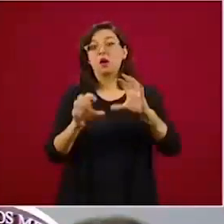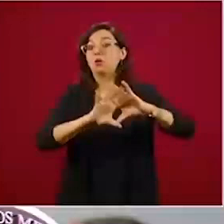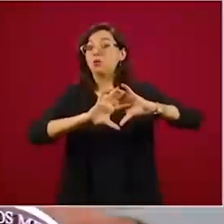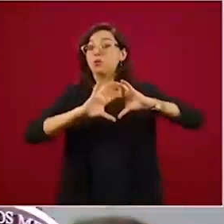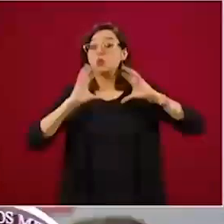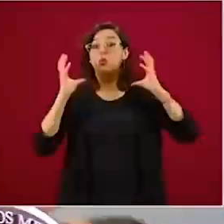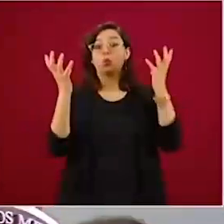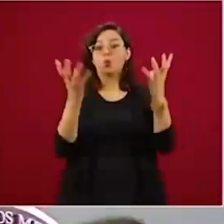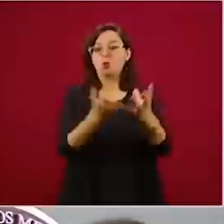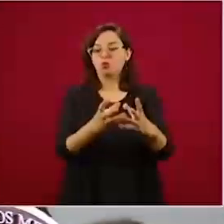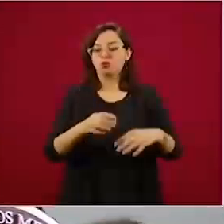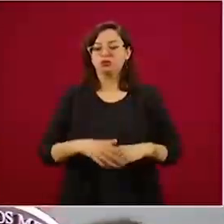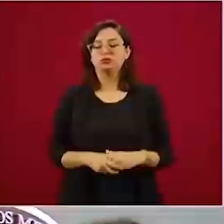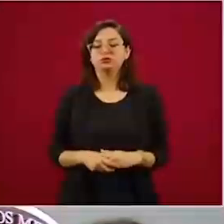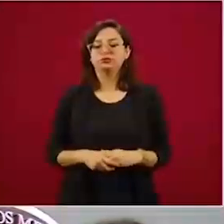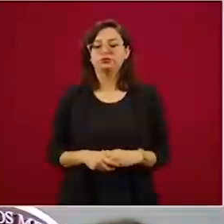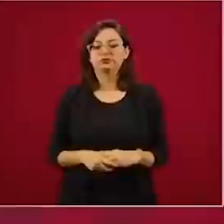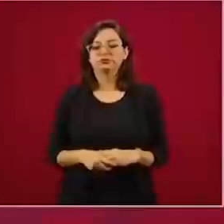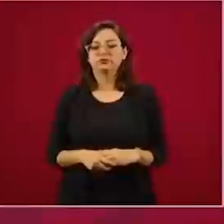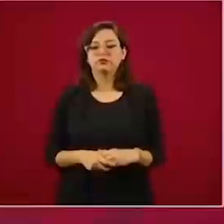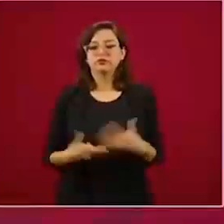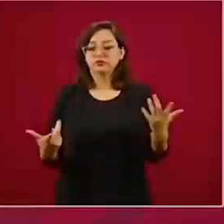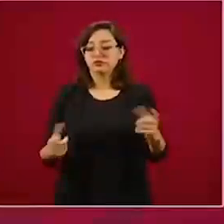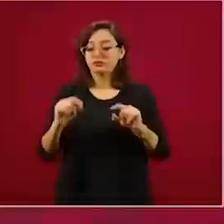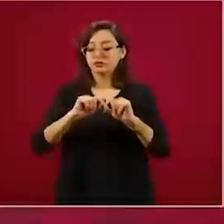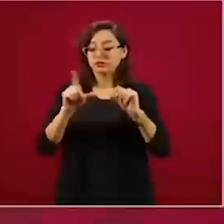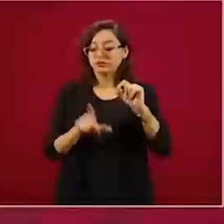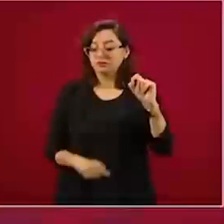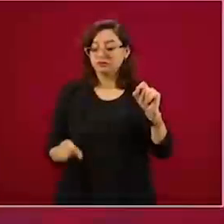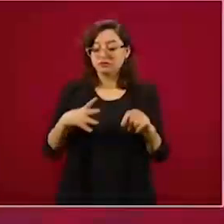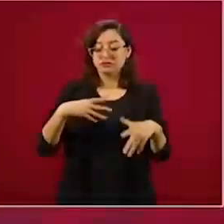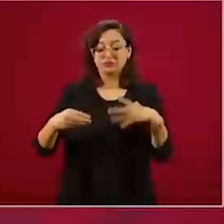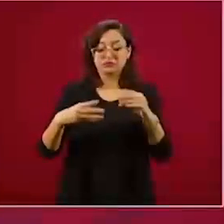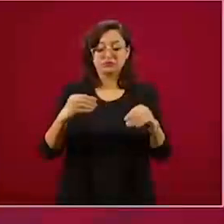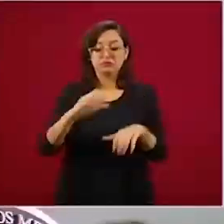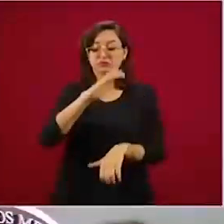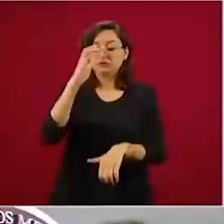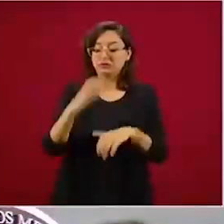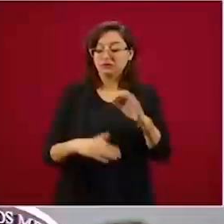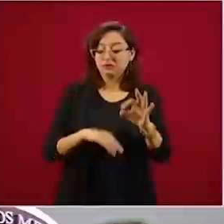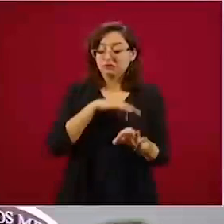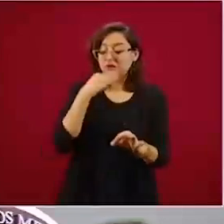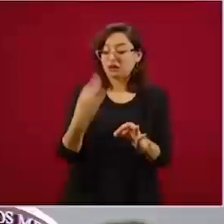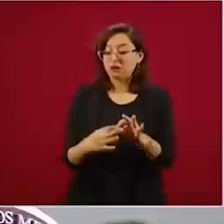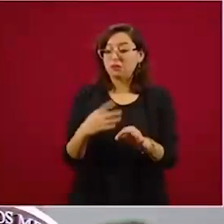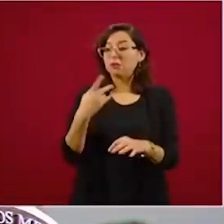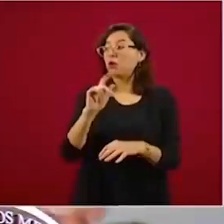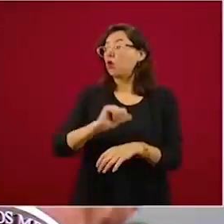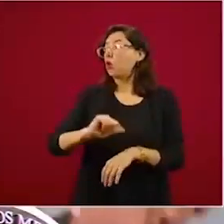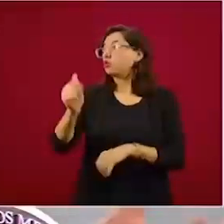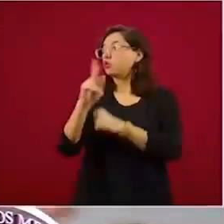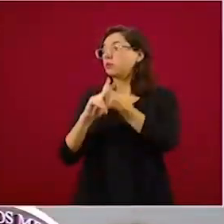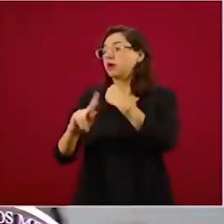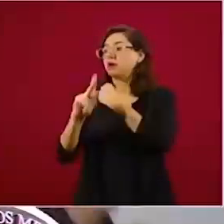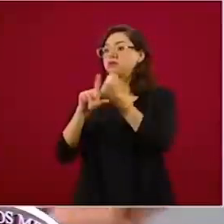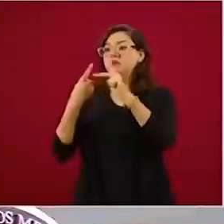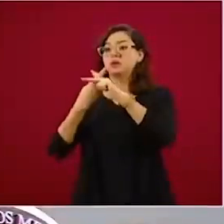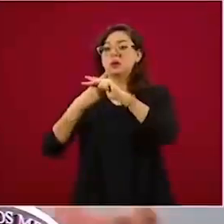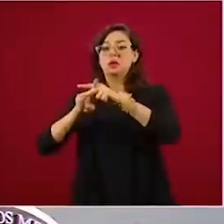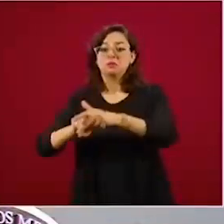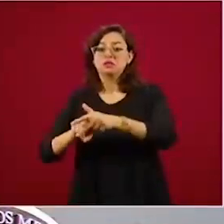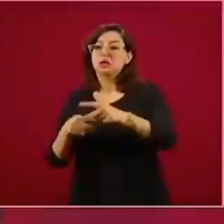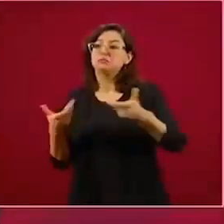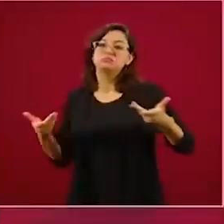Cuando terminen los ciclos de transmisión en México, seguirá habiendo transmisión en otras partes del mundo y en todo momento hay riesgo de que haya un